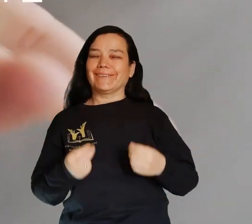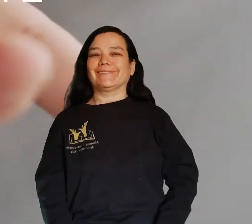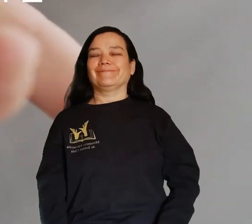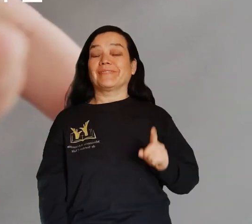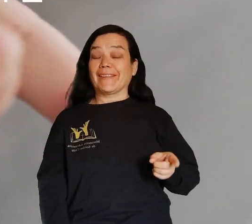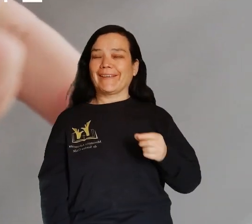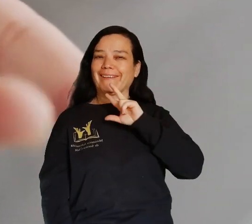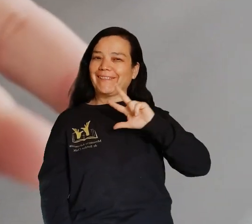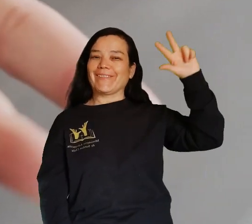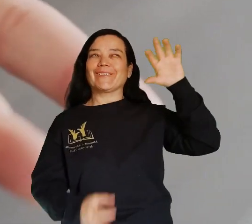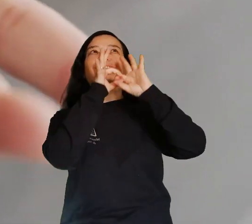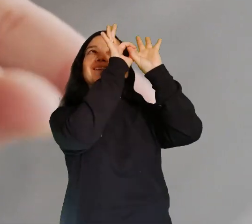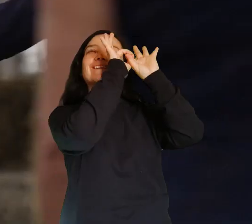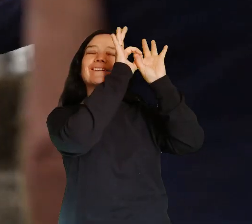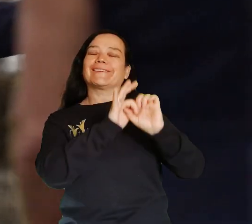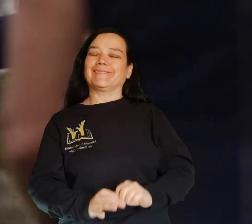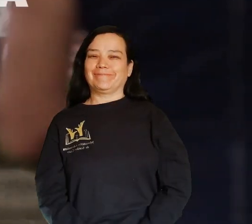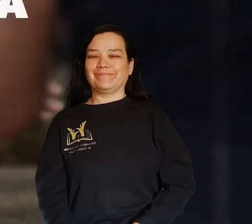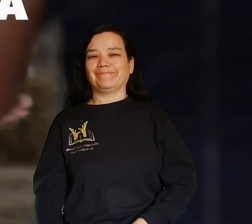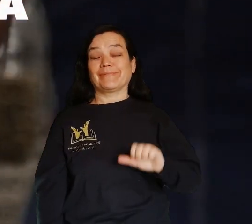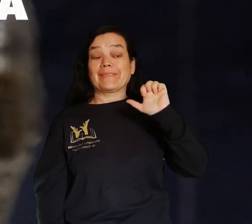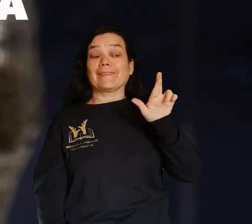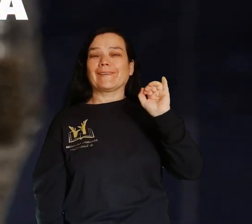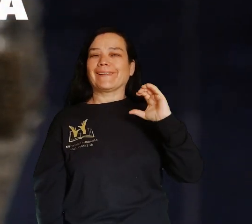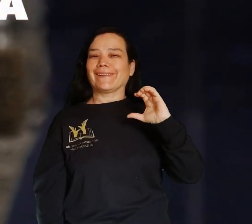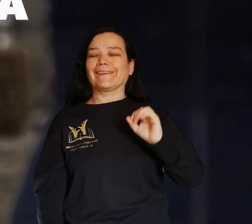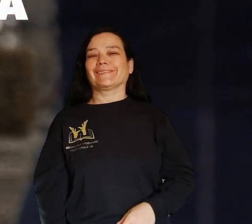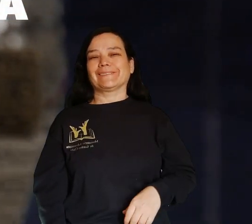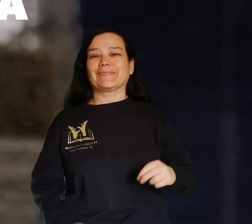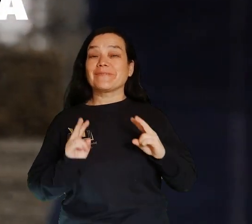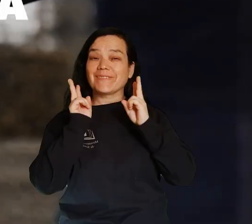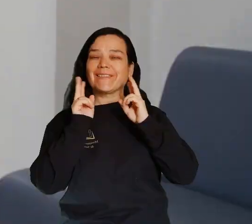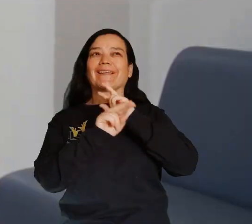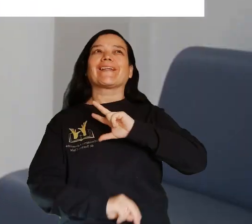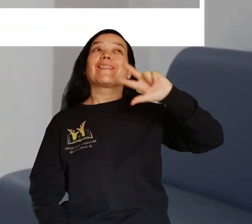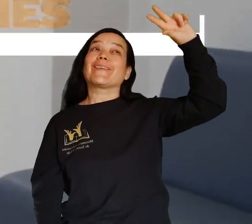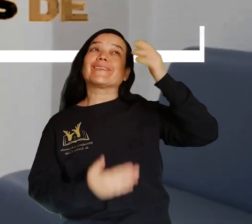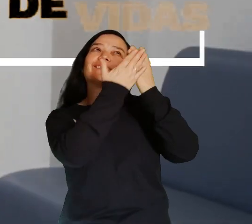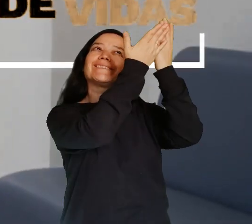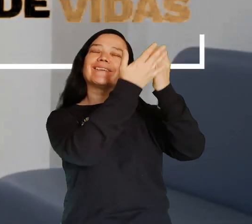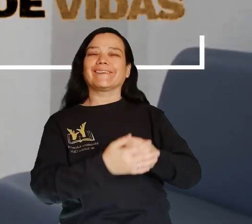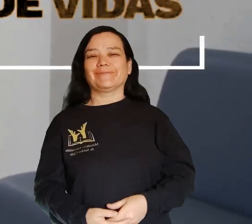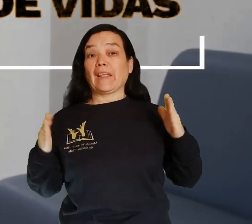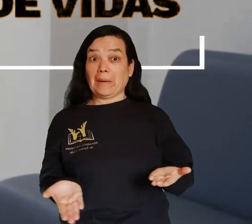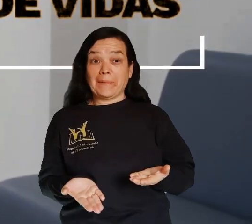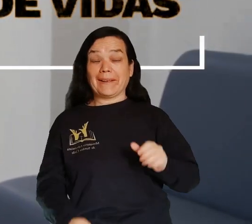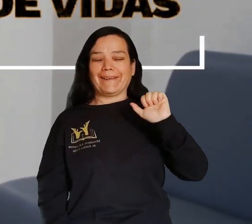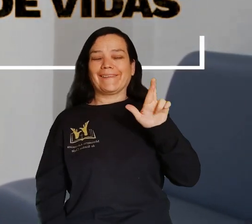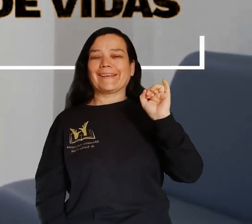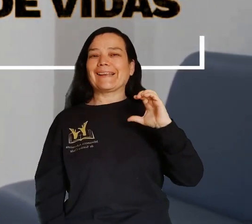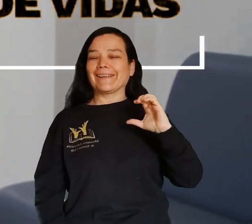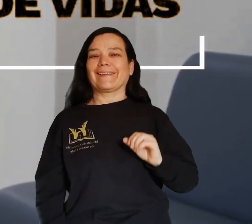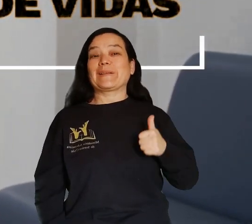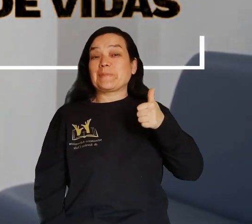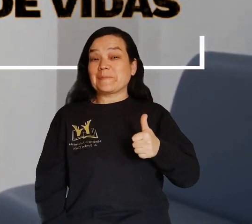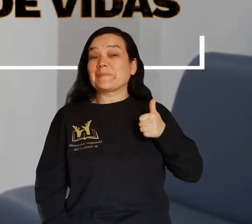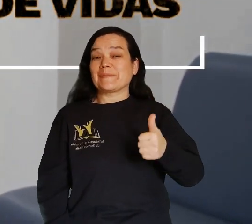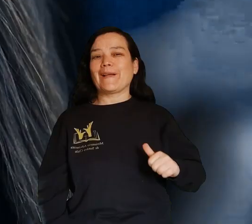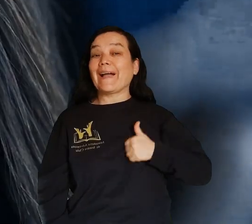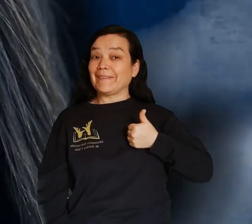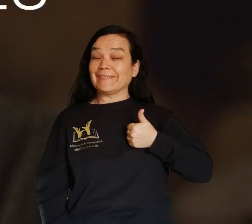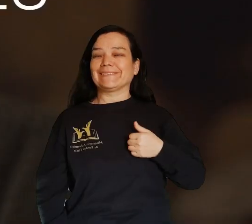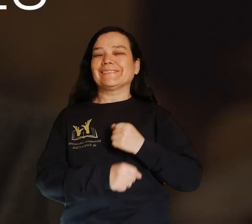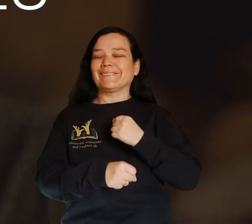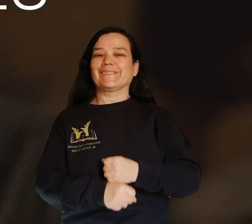y servir plenamente a su protector trabajando como pastor adventista. Después de pasar por una pandemia que se cobró millones de